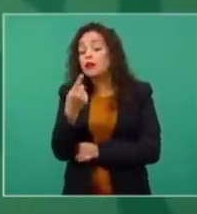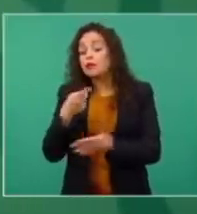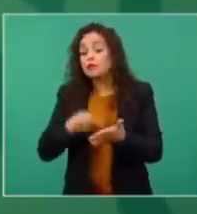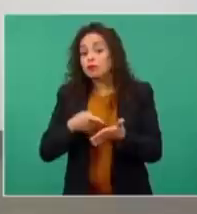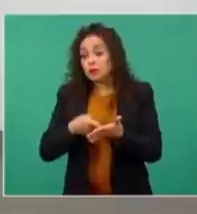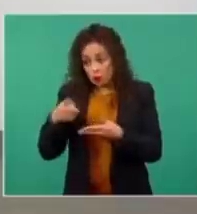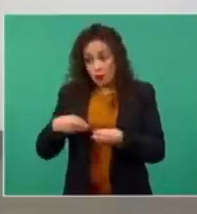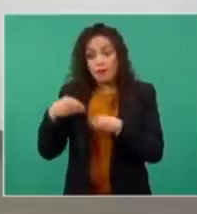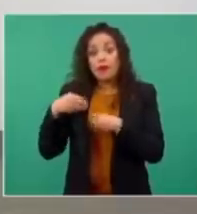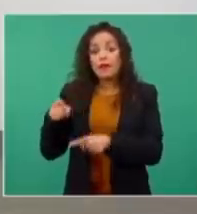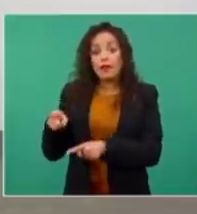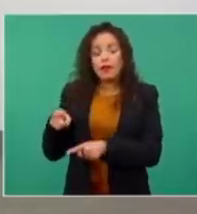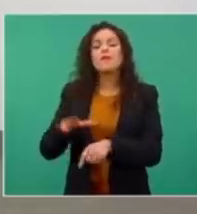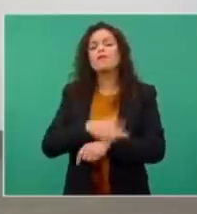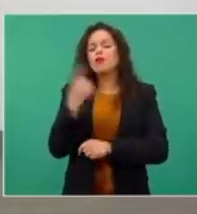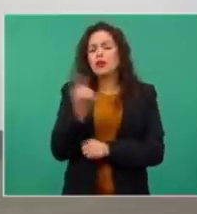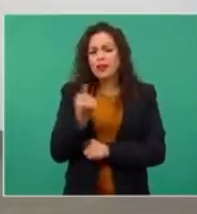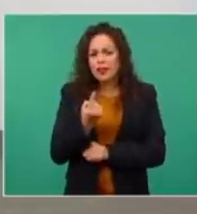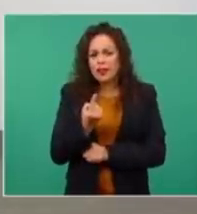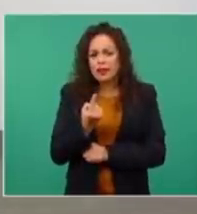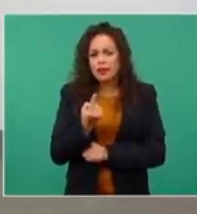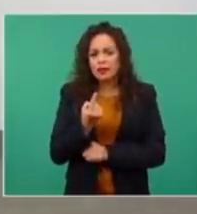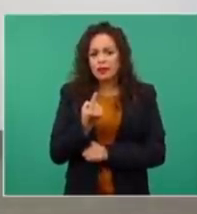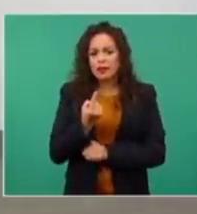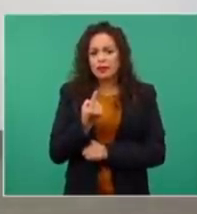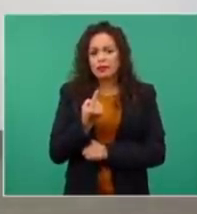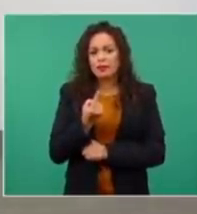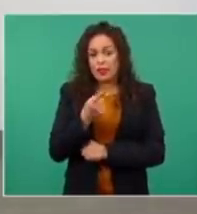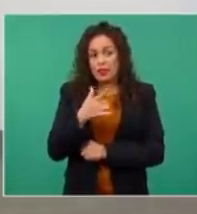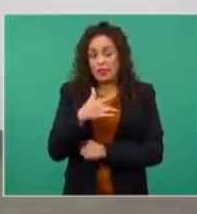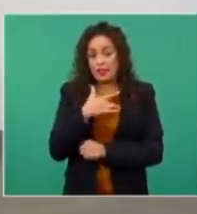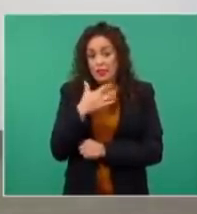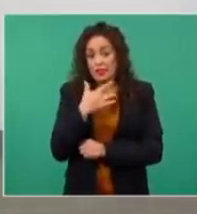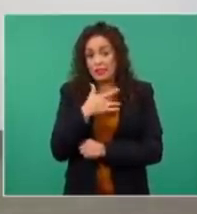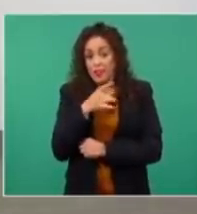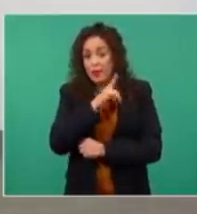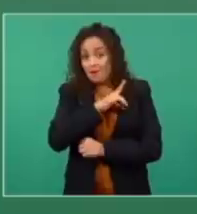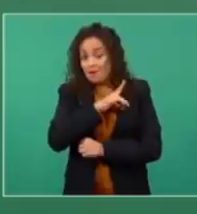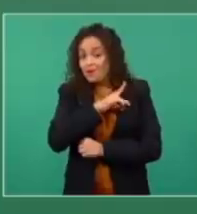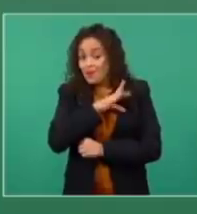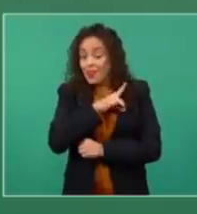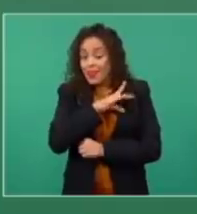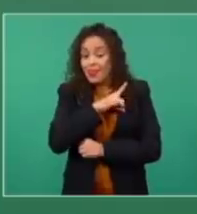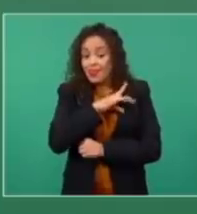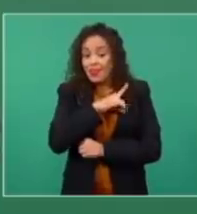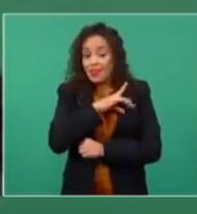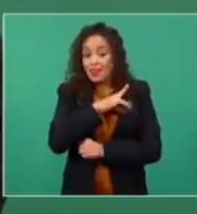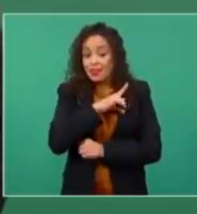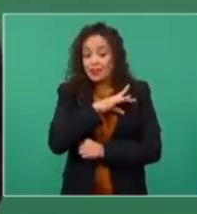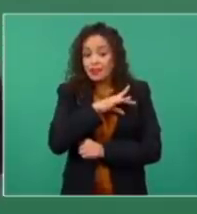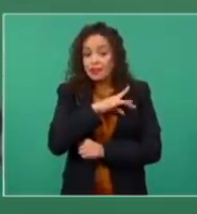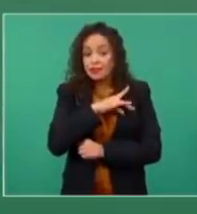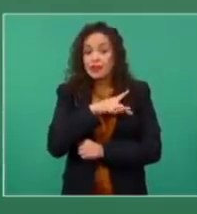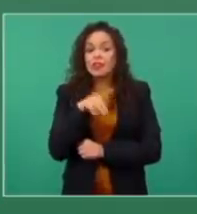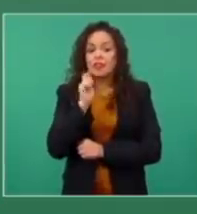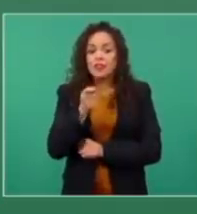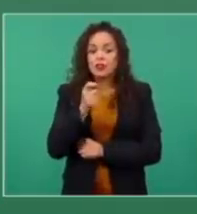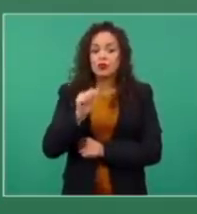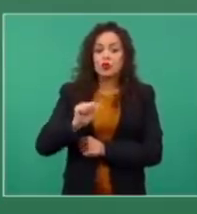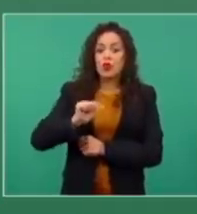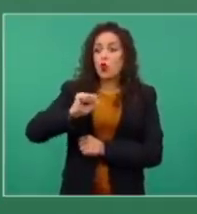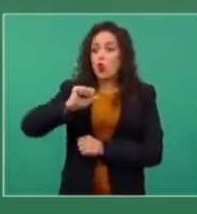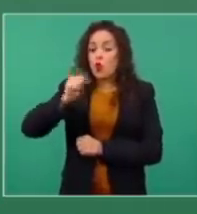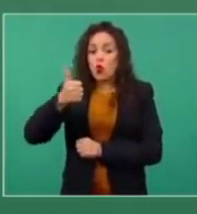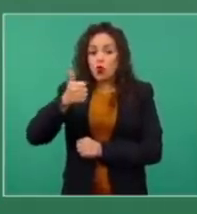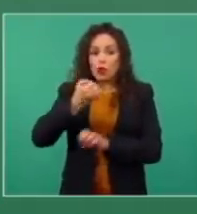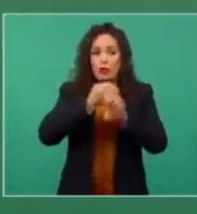Porque temían que llegaran agitadores de otras partes del